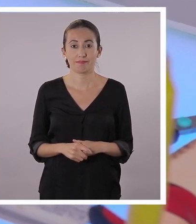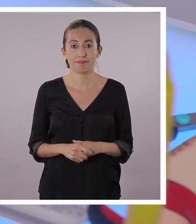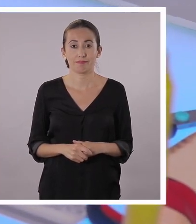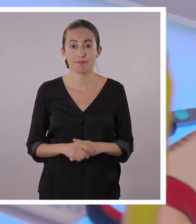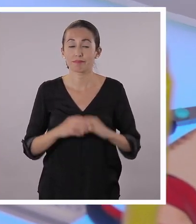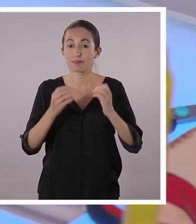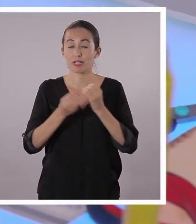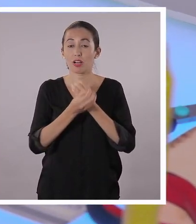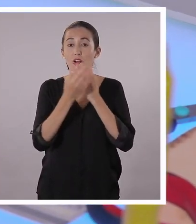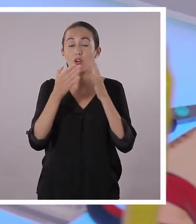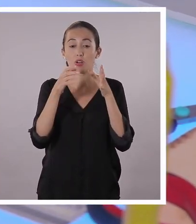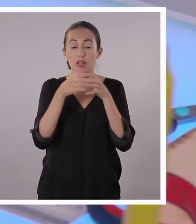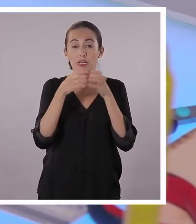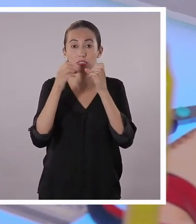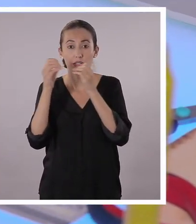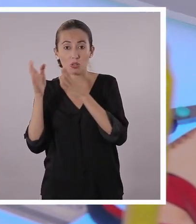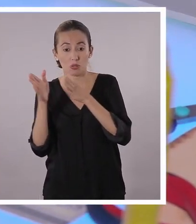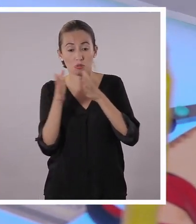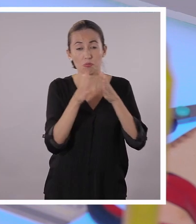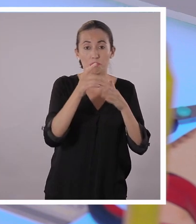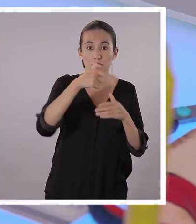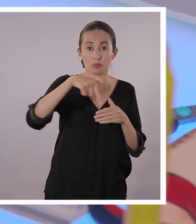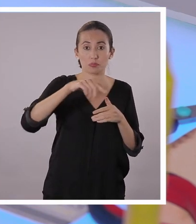Y trazamos una línea.